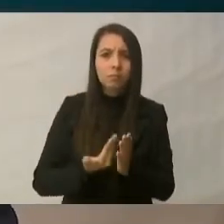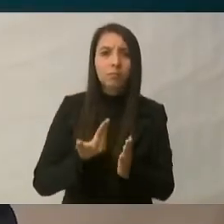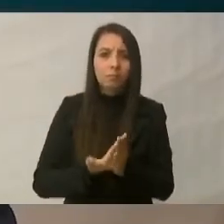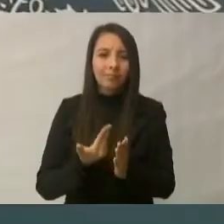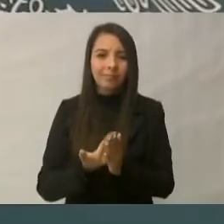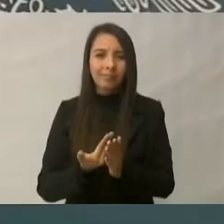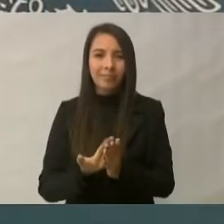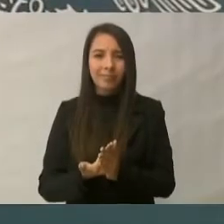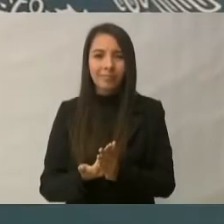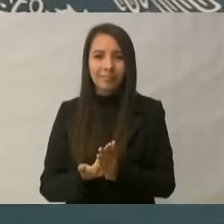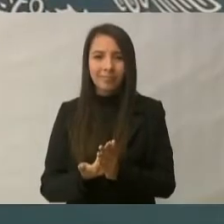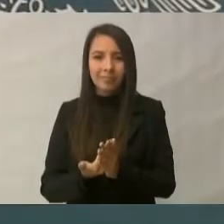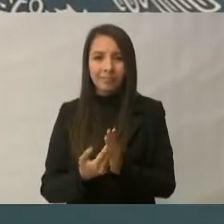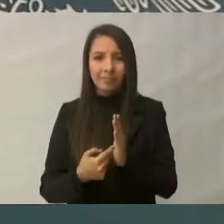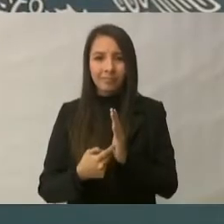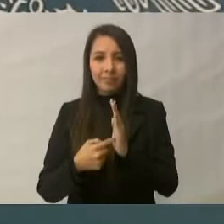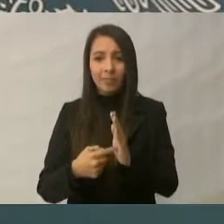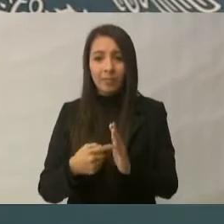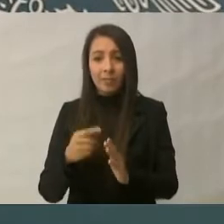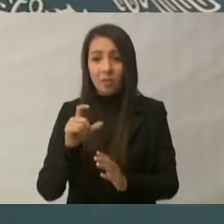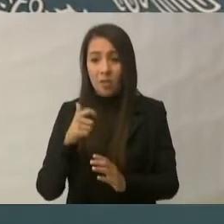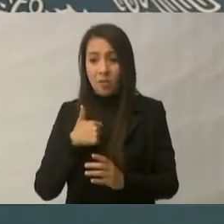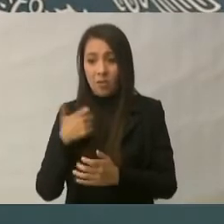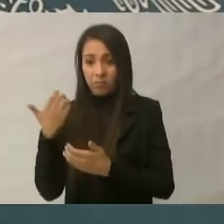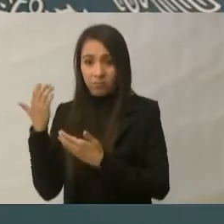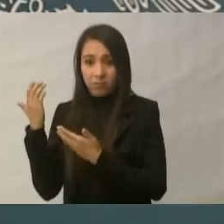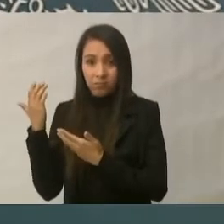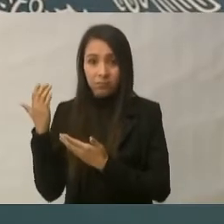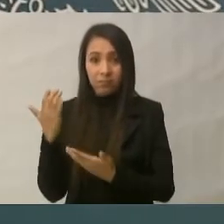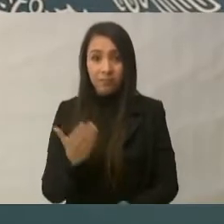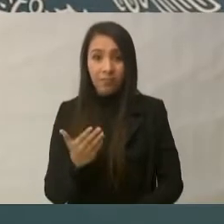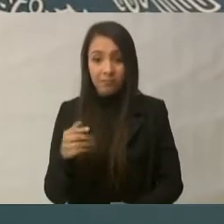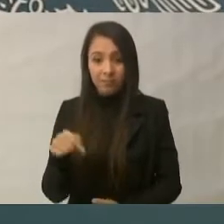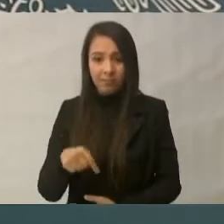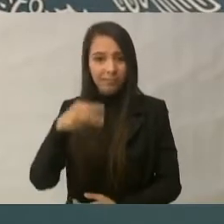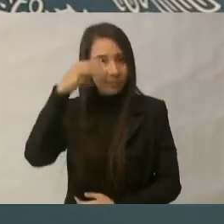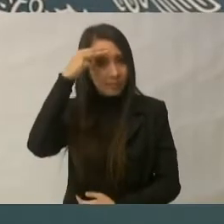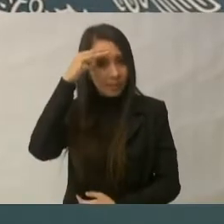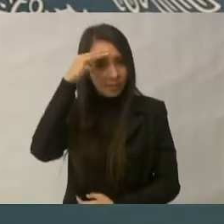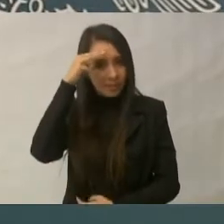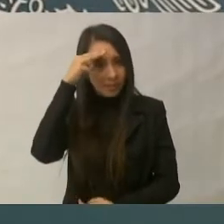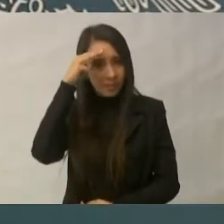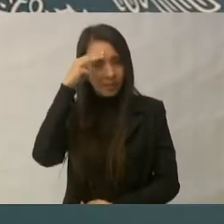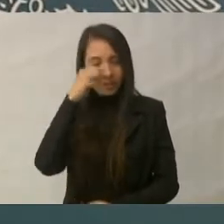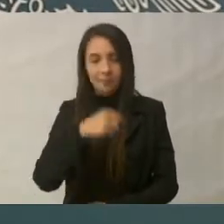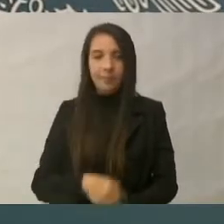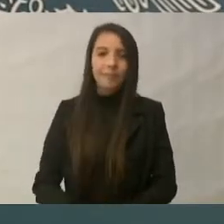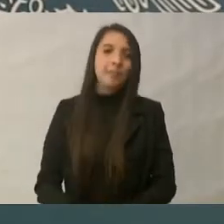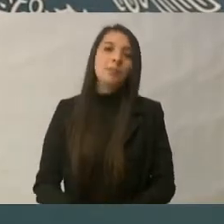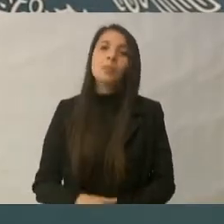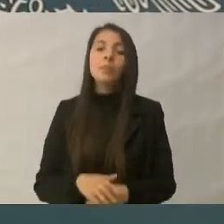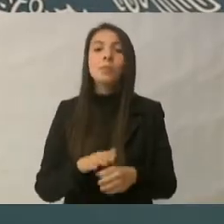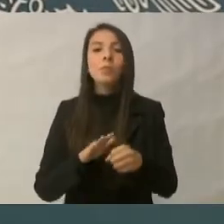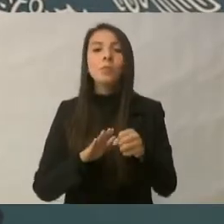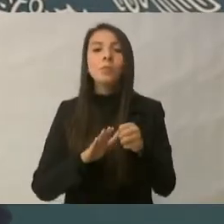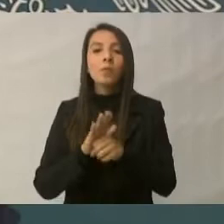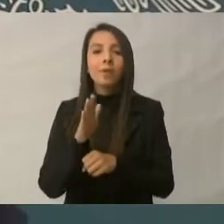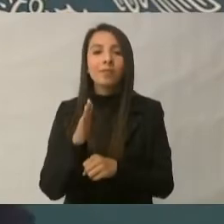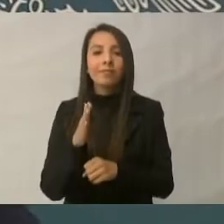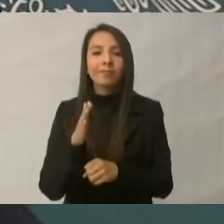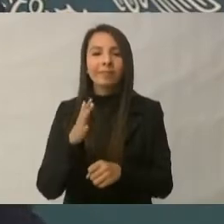desde que llegamos a Mexicali. La situación de la